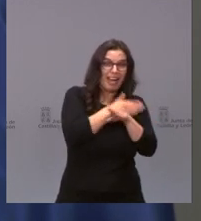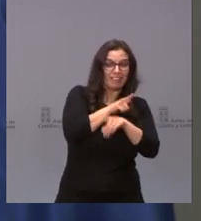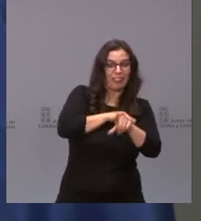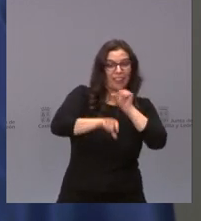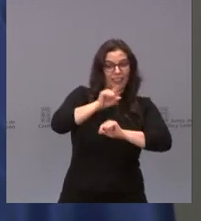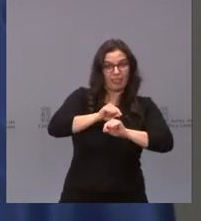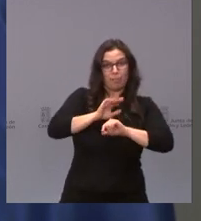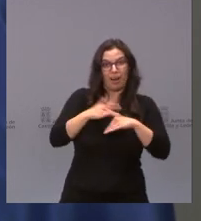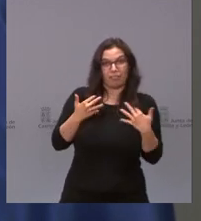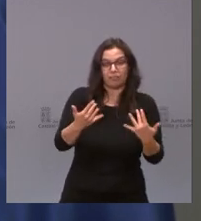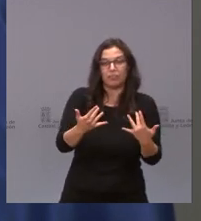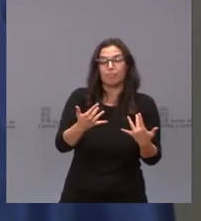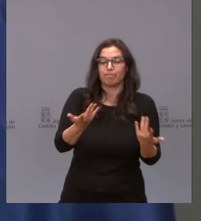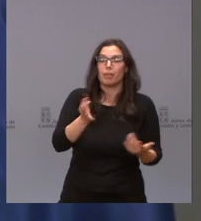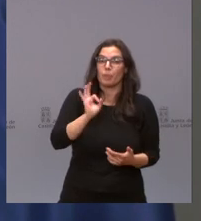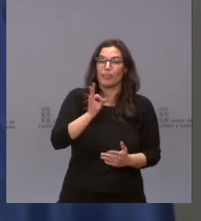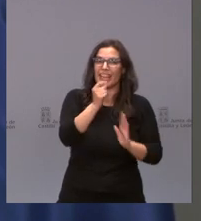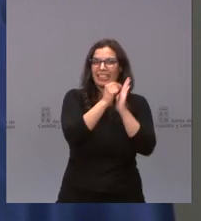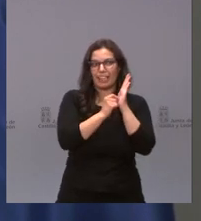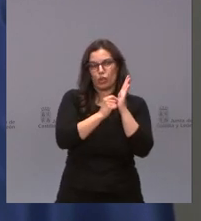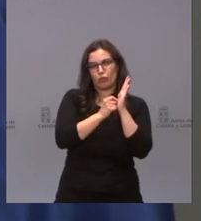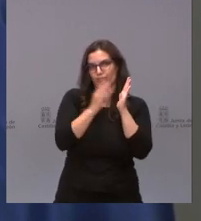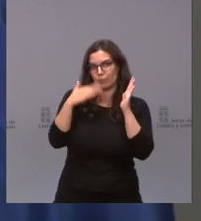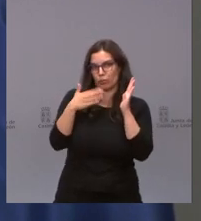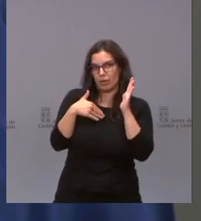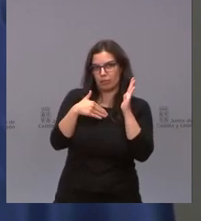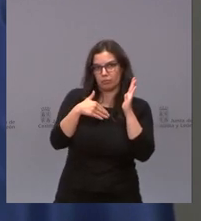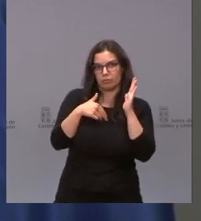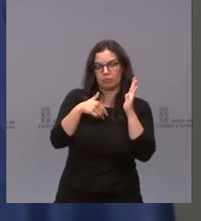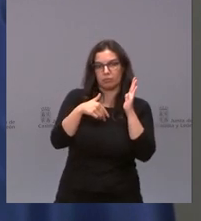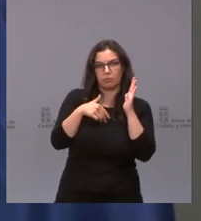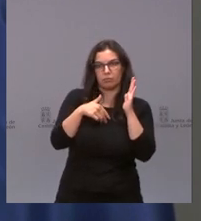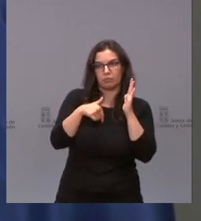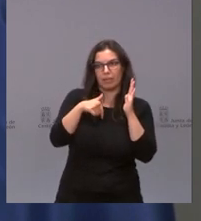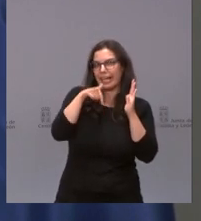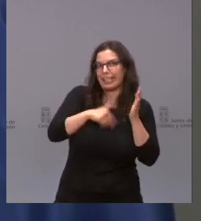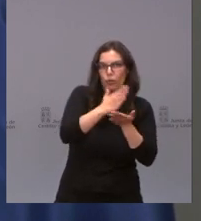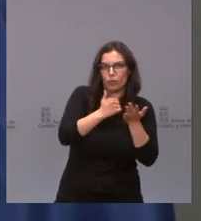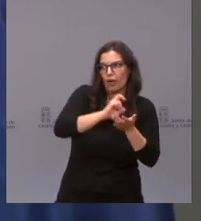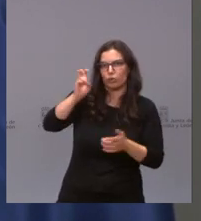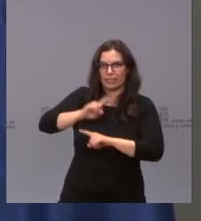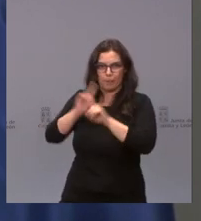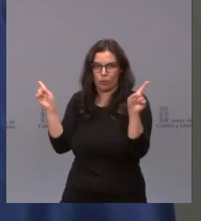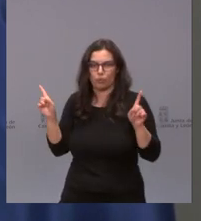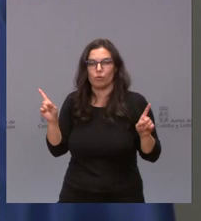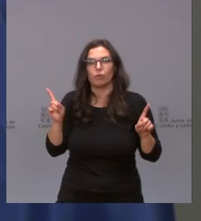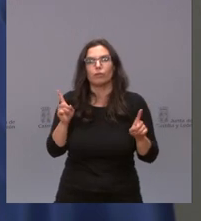que no se está utilizando como criterio en este momento ni aquí ni en ninguna otra comunidad porque se está utilizando